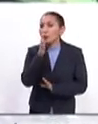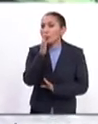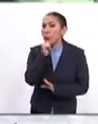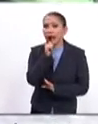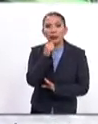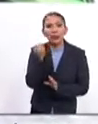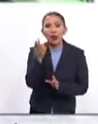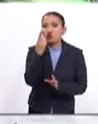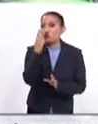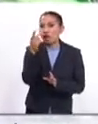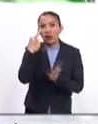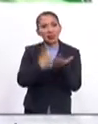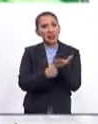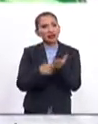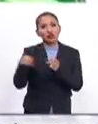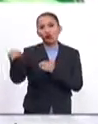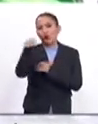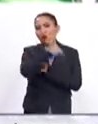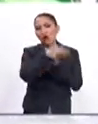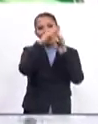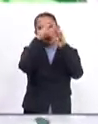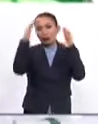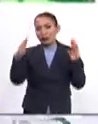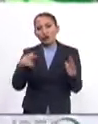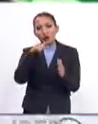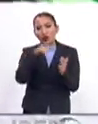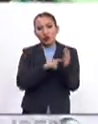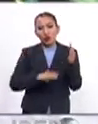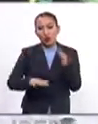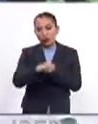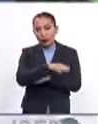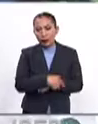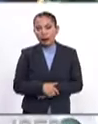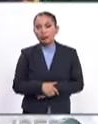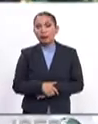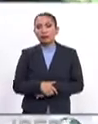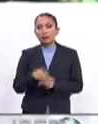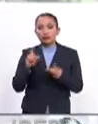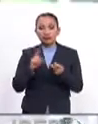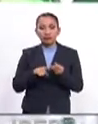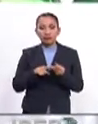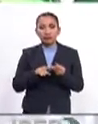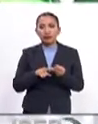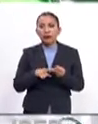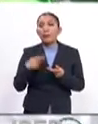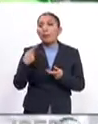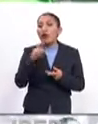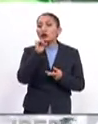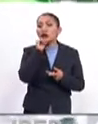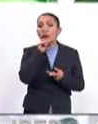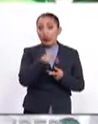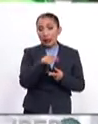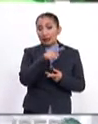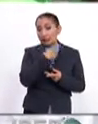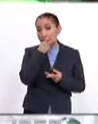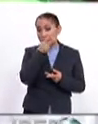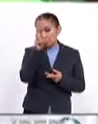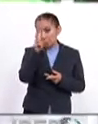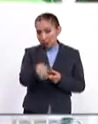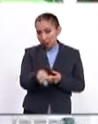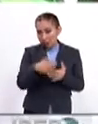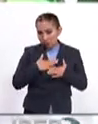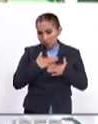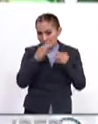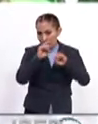se puede fumar adentro del albergue, pero hay que decirlo